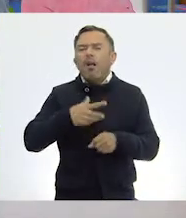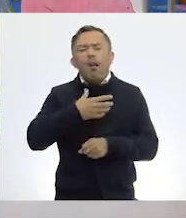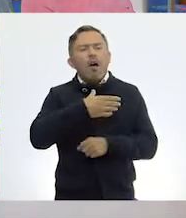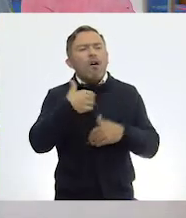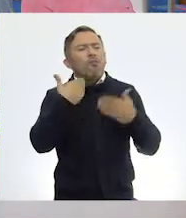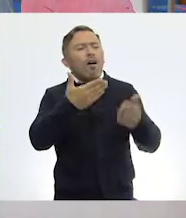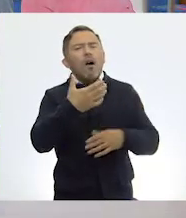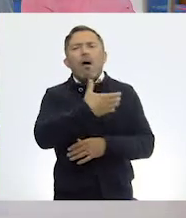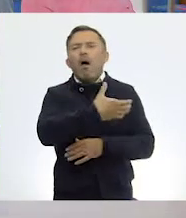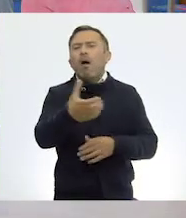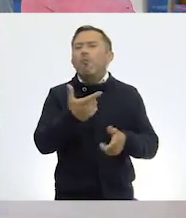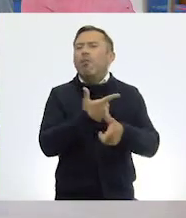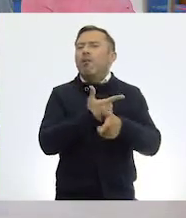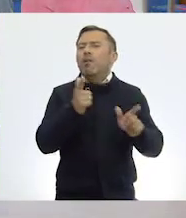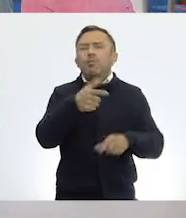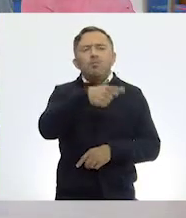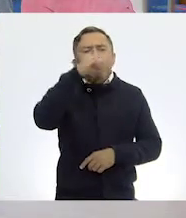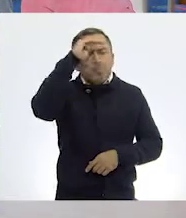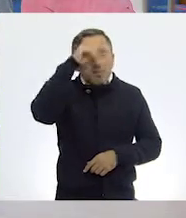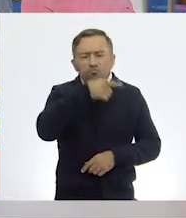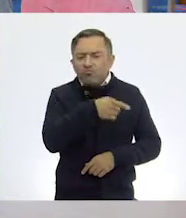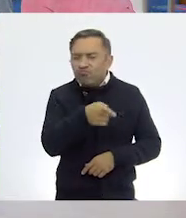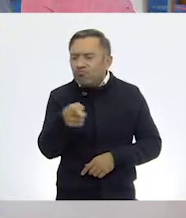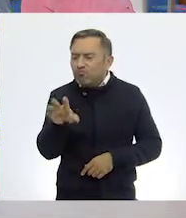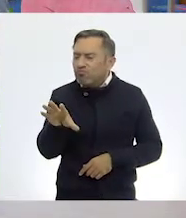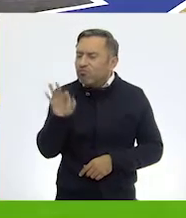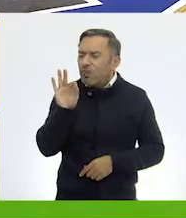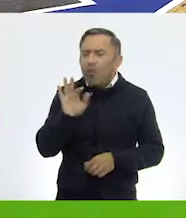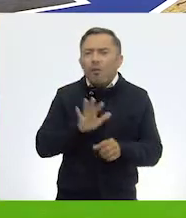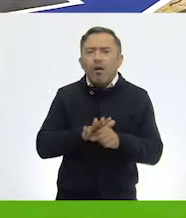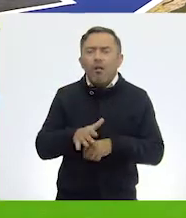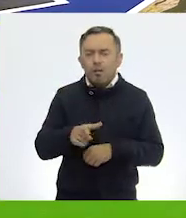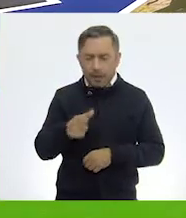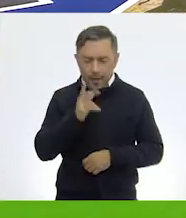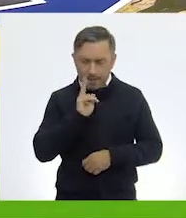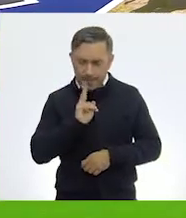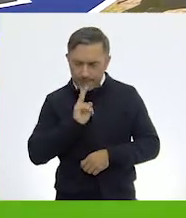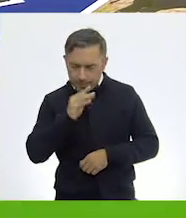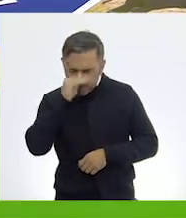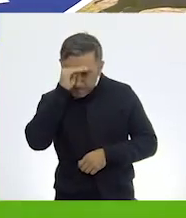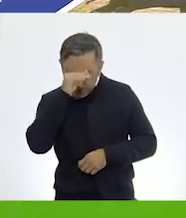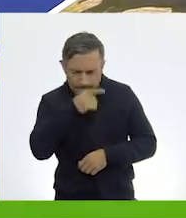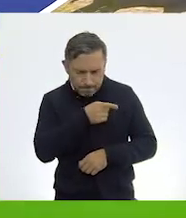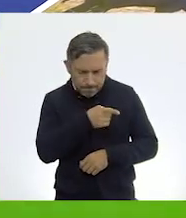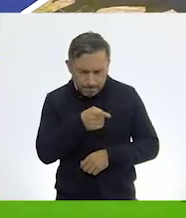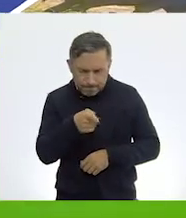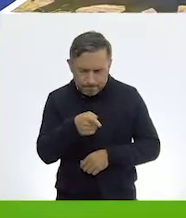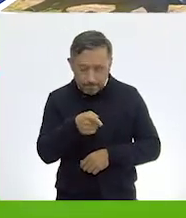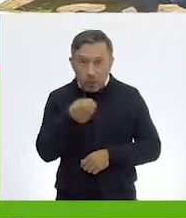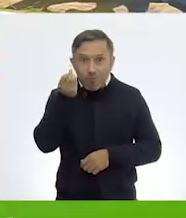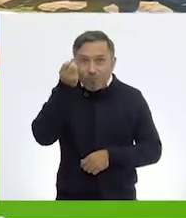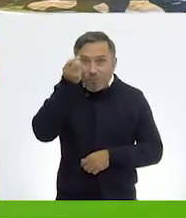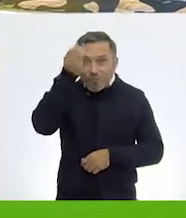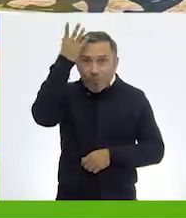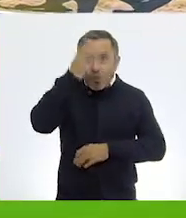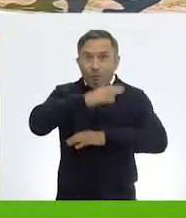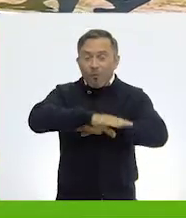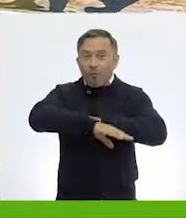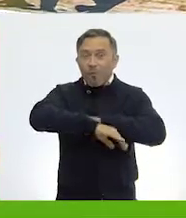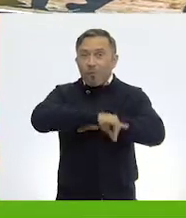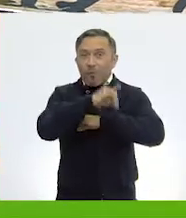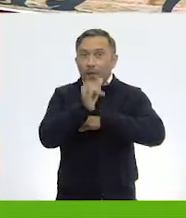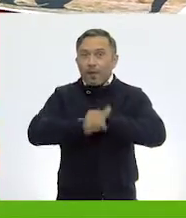A ver, un animal silvestre, pensemos... ¡Ah! ¡Una ballena! ¡Claro!